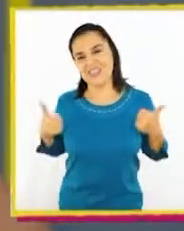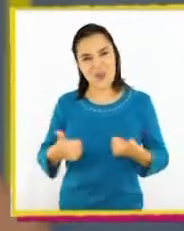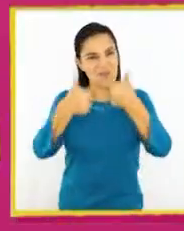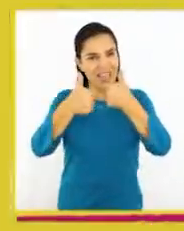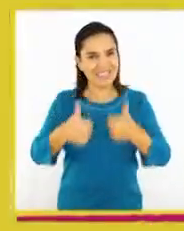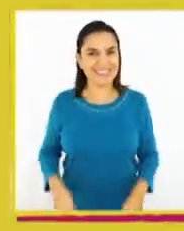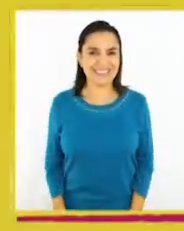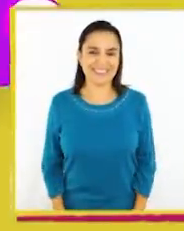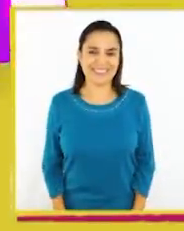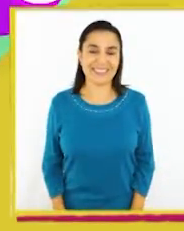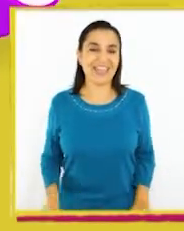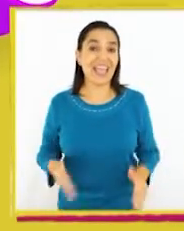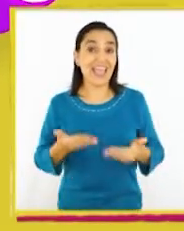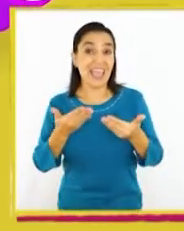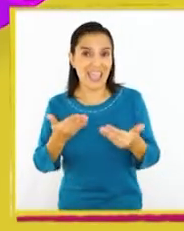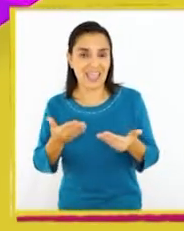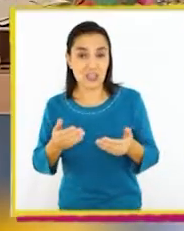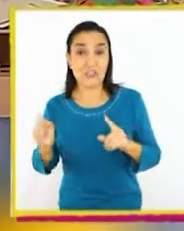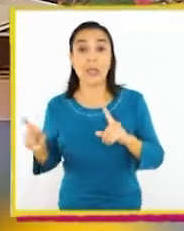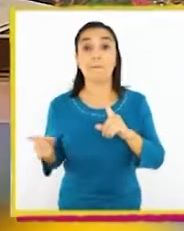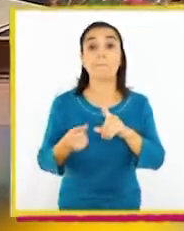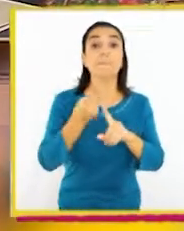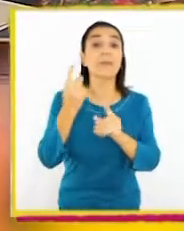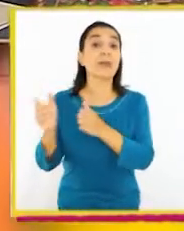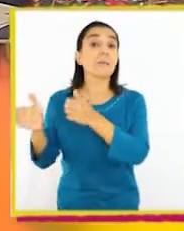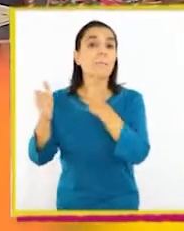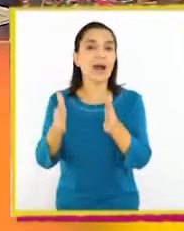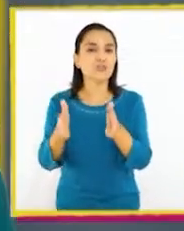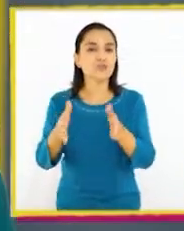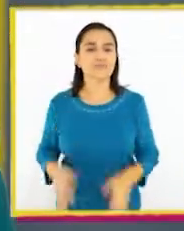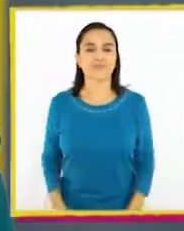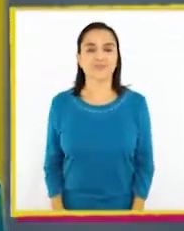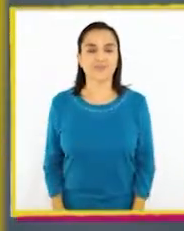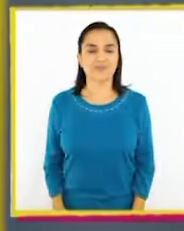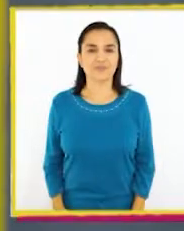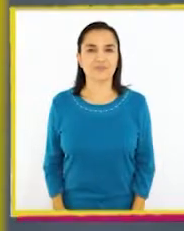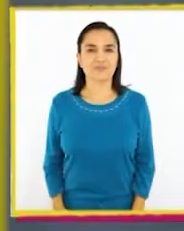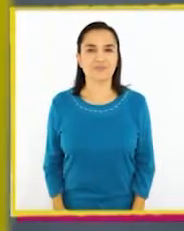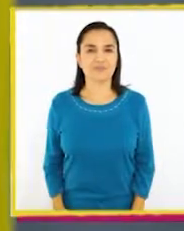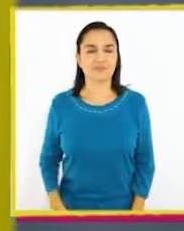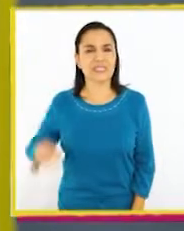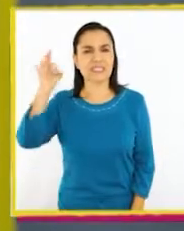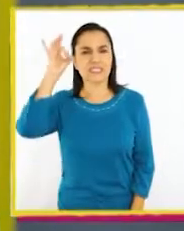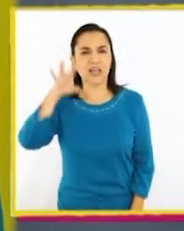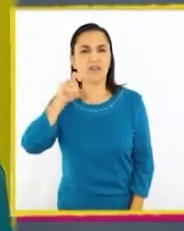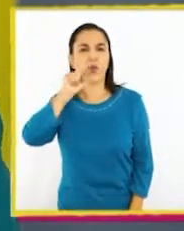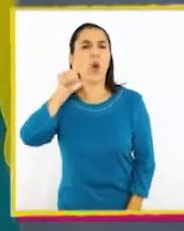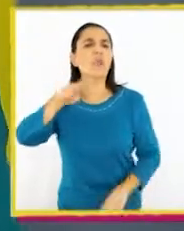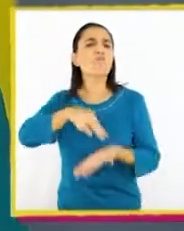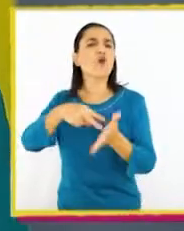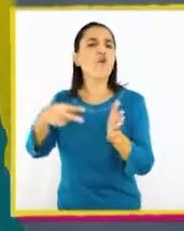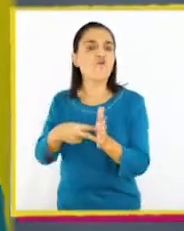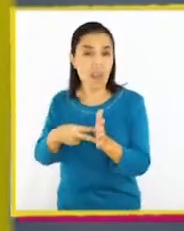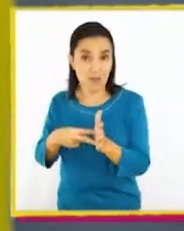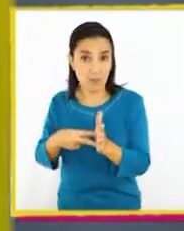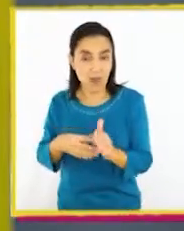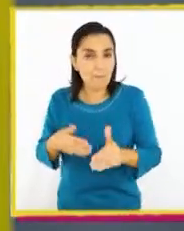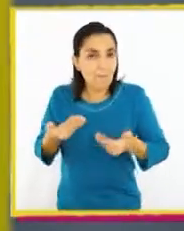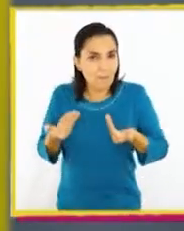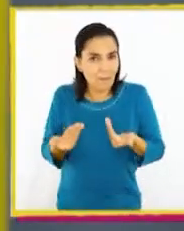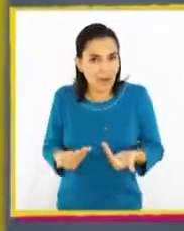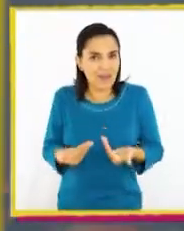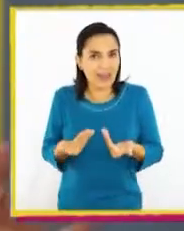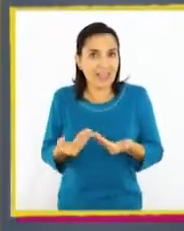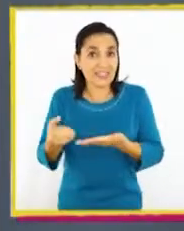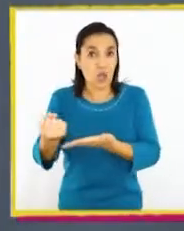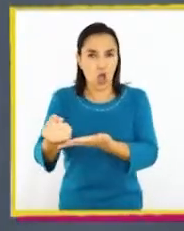¡Súper! Entonces nuestro primer paso es saber cuál es el problema. Y para